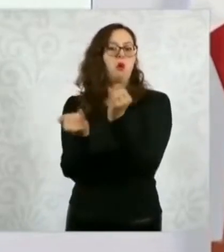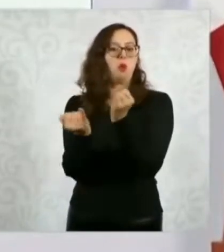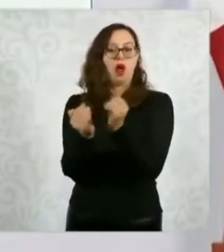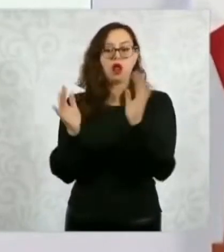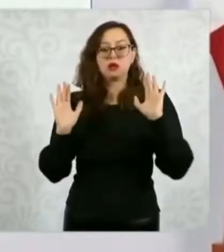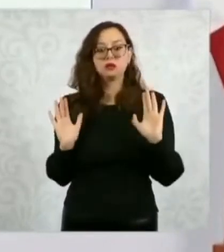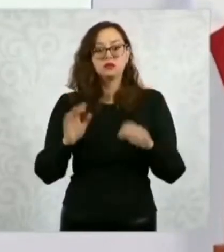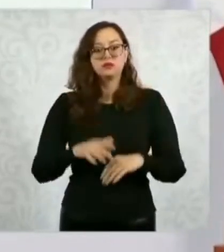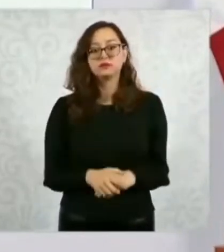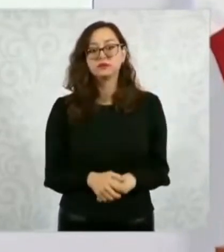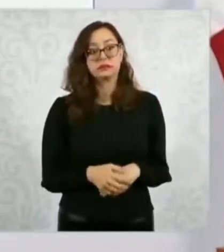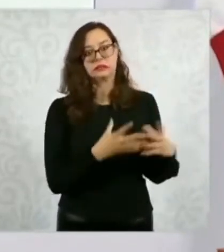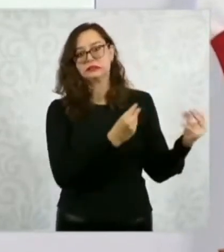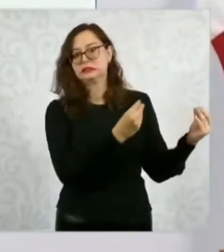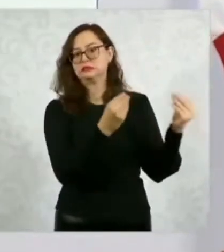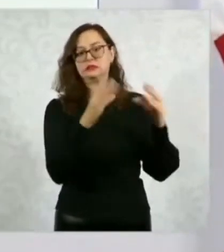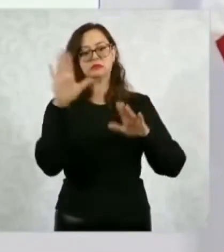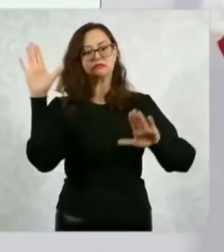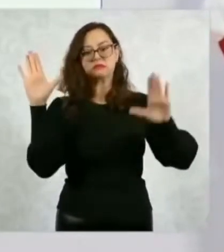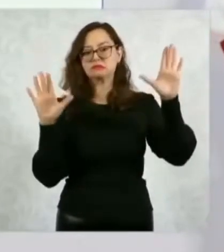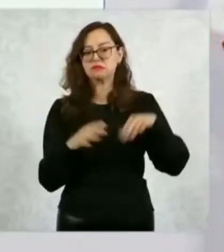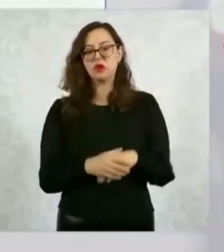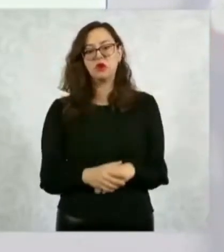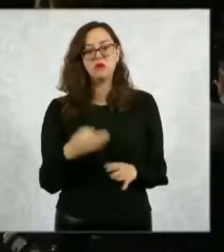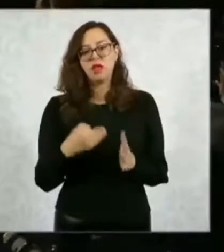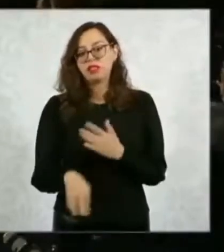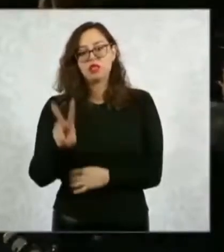Uy, son demasiados, faltan dos, ¿no?